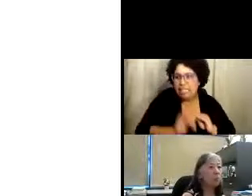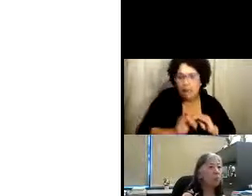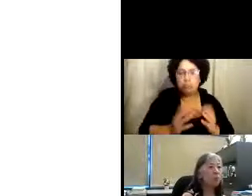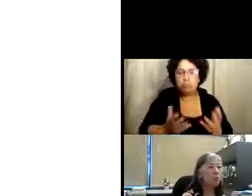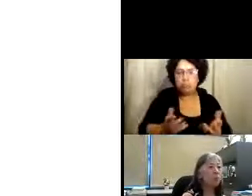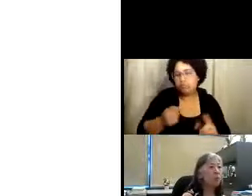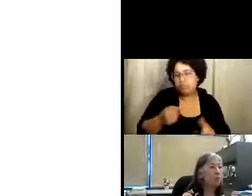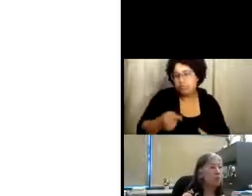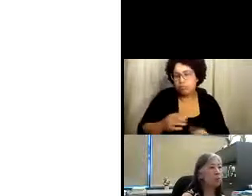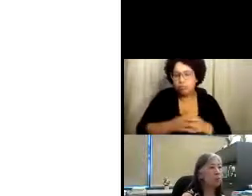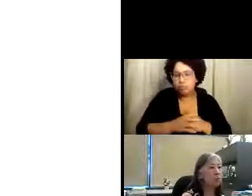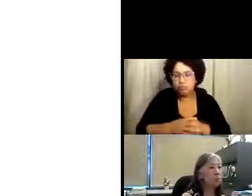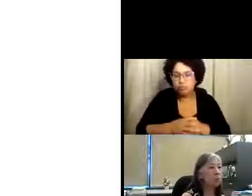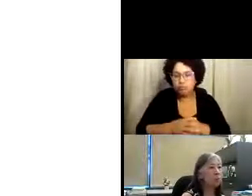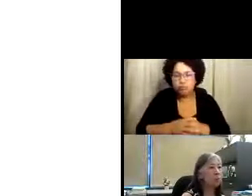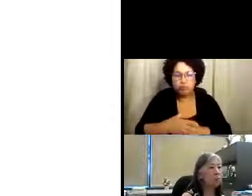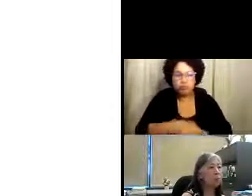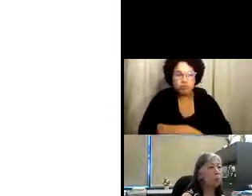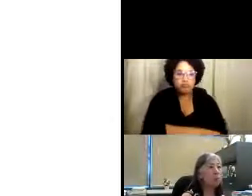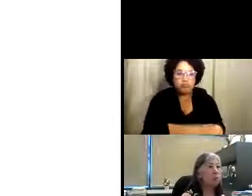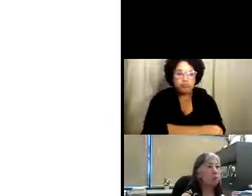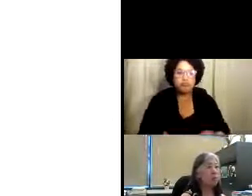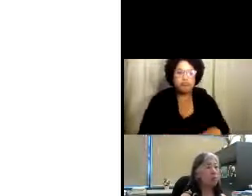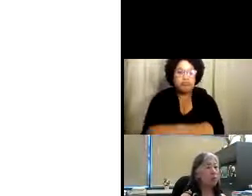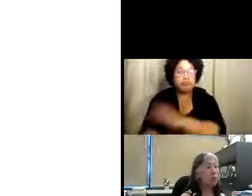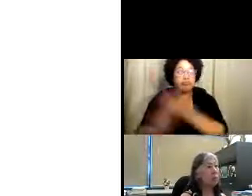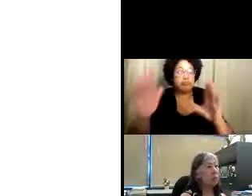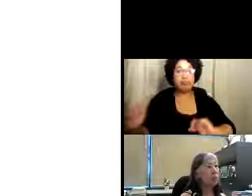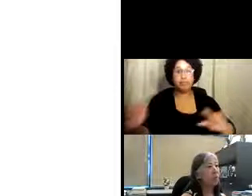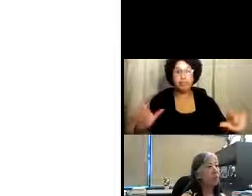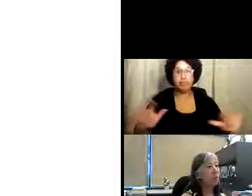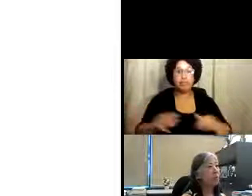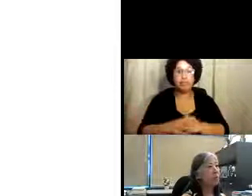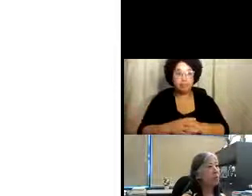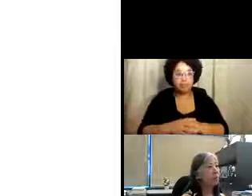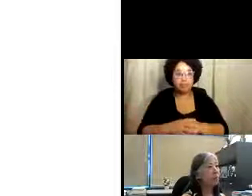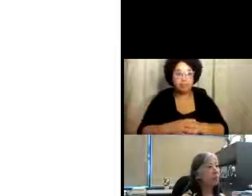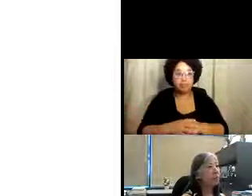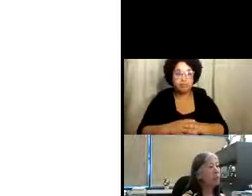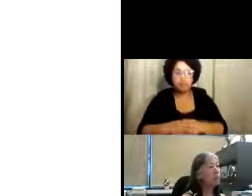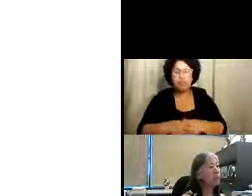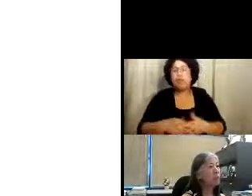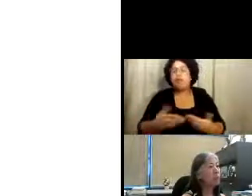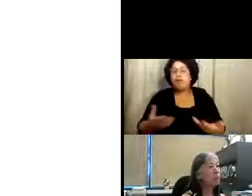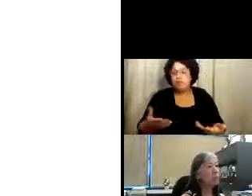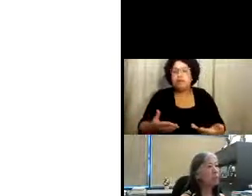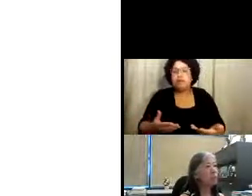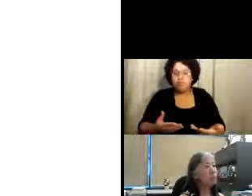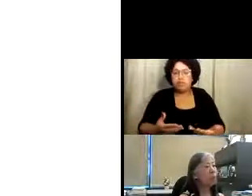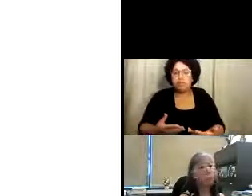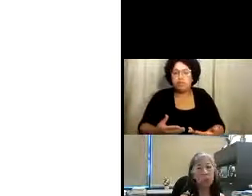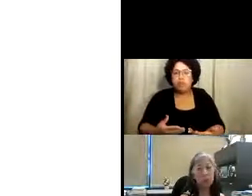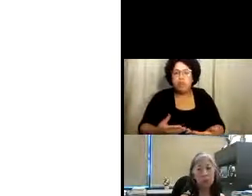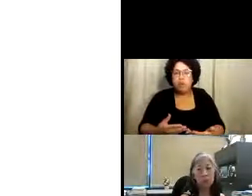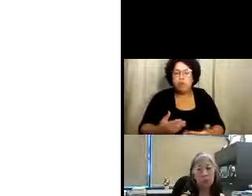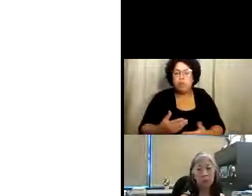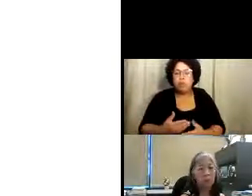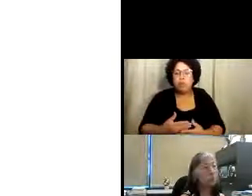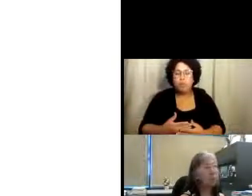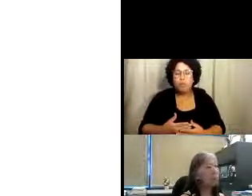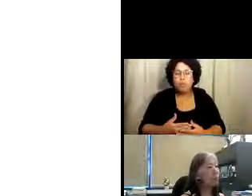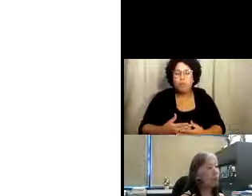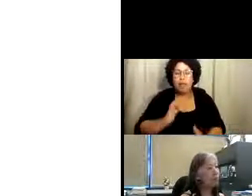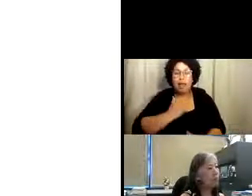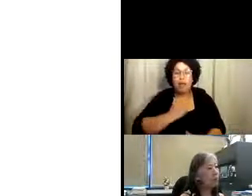cita a una persona por falta de cumplimiento, pero será el esfuerzo para ayudar a esa persona a esa instalación primero. Próxima página, por favor.